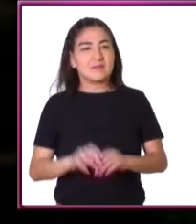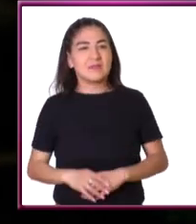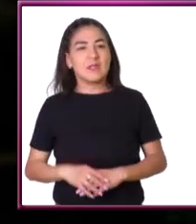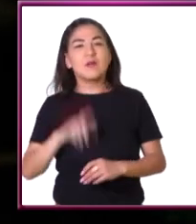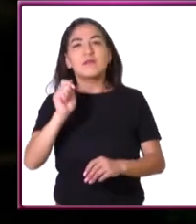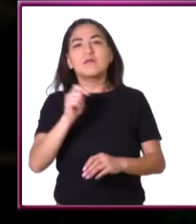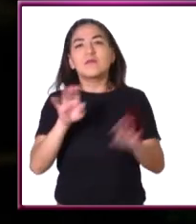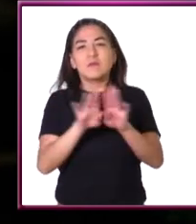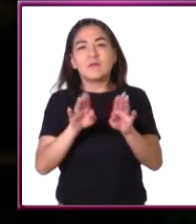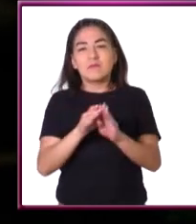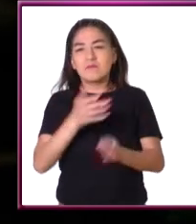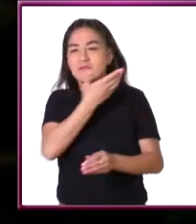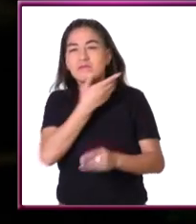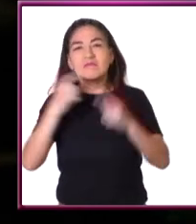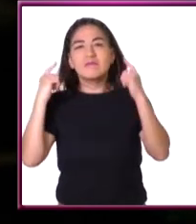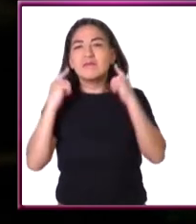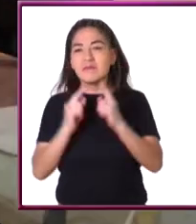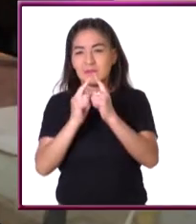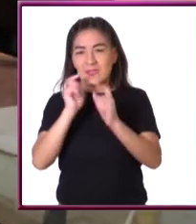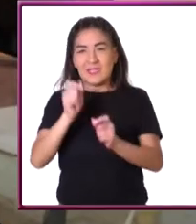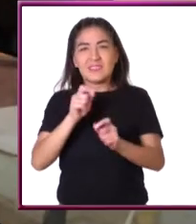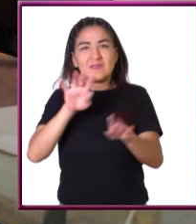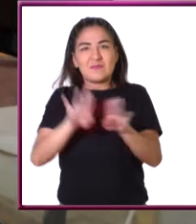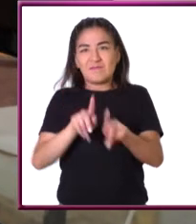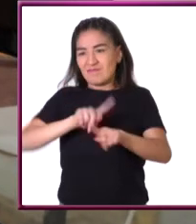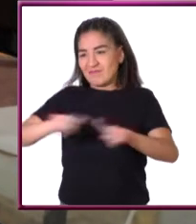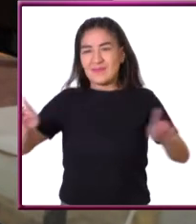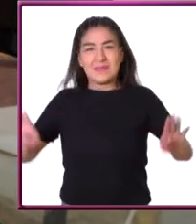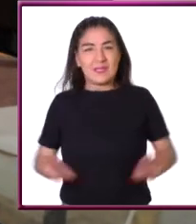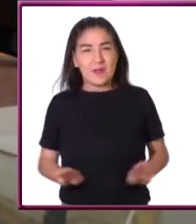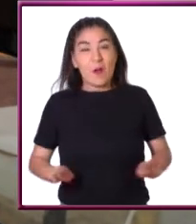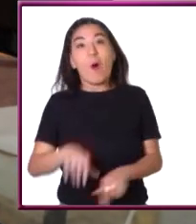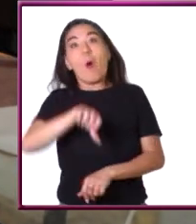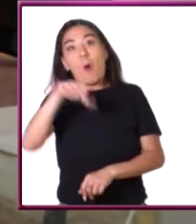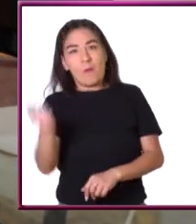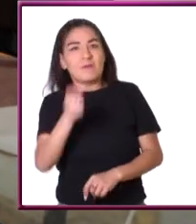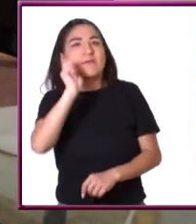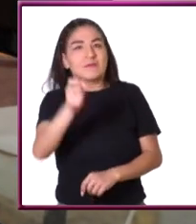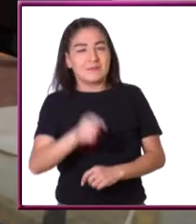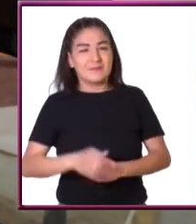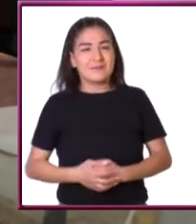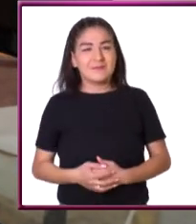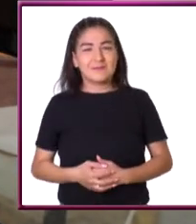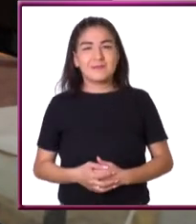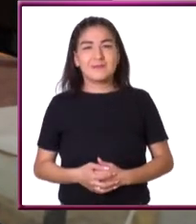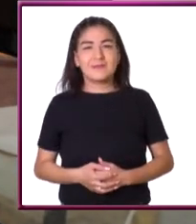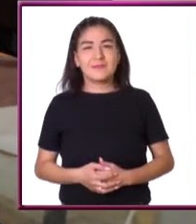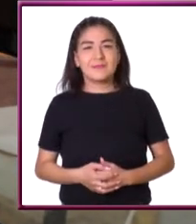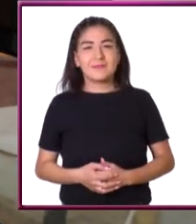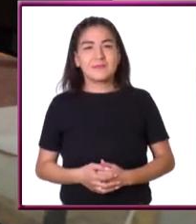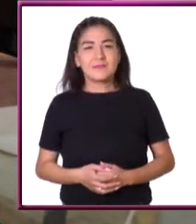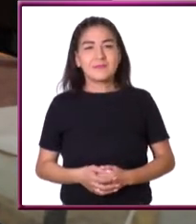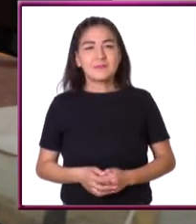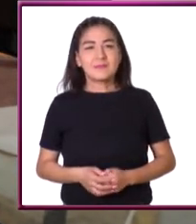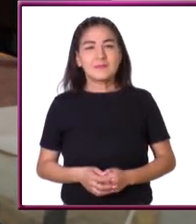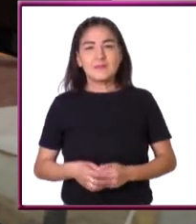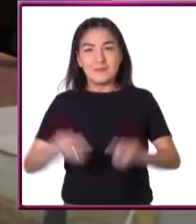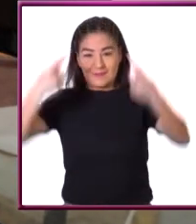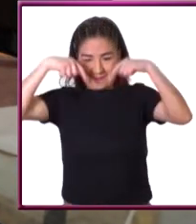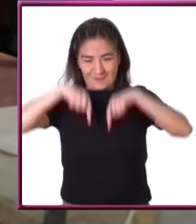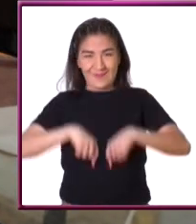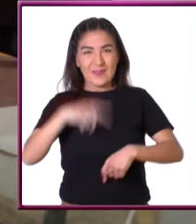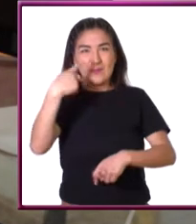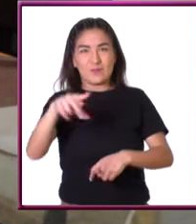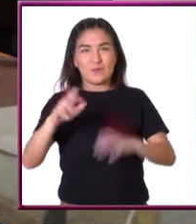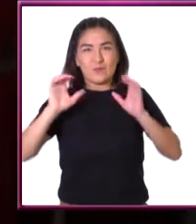su mandíbula está modificada a un estilete. Y otra característica importante es que tienen unos órganos,